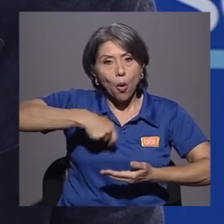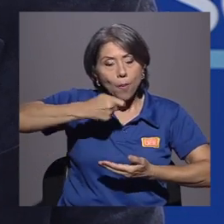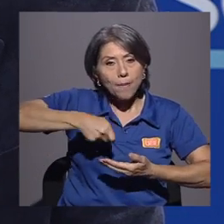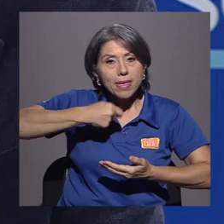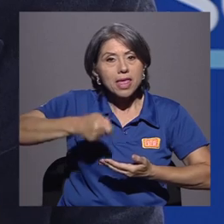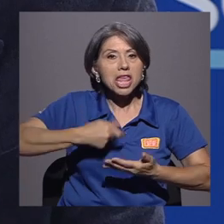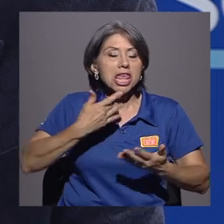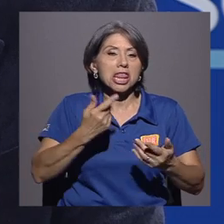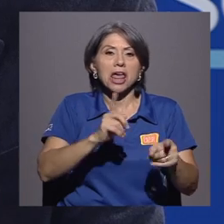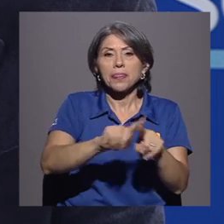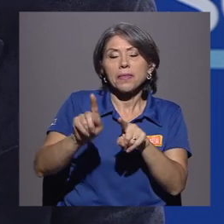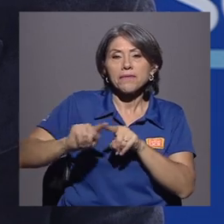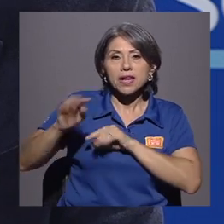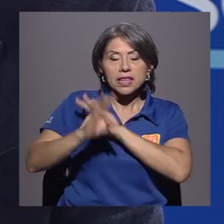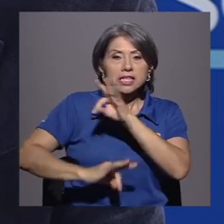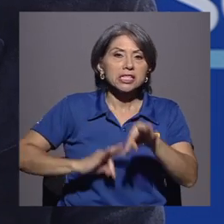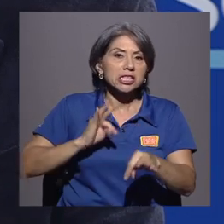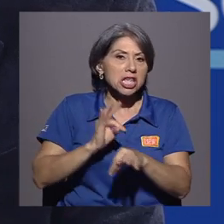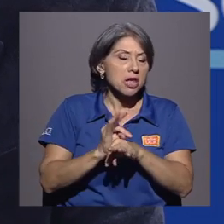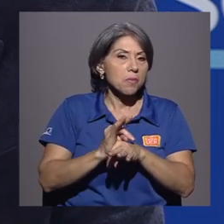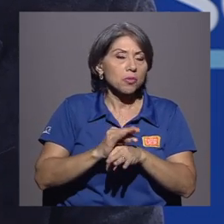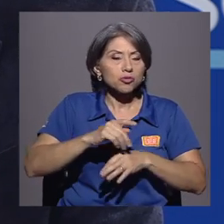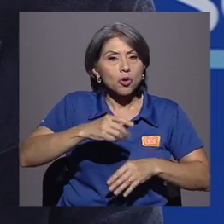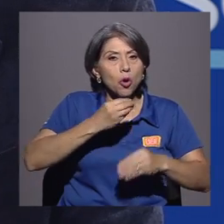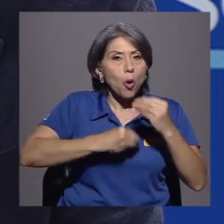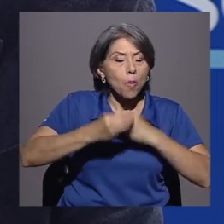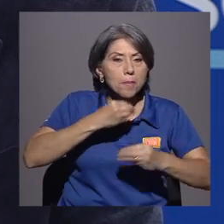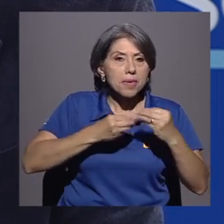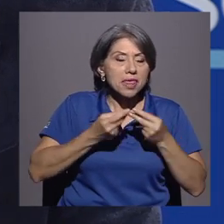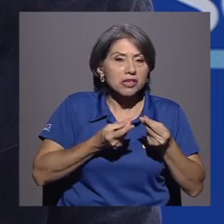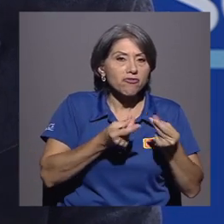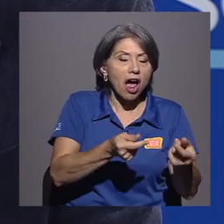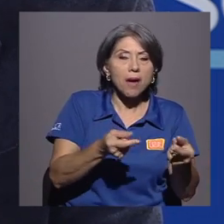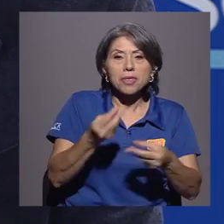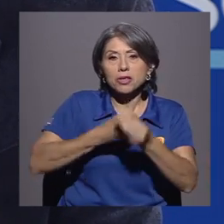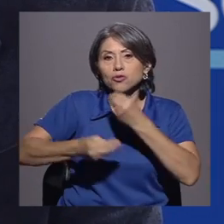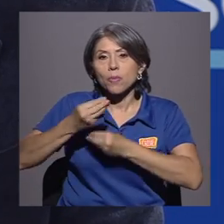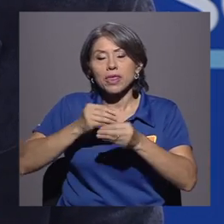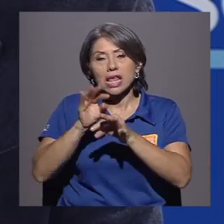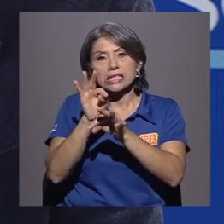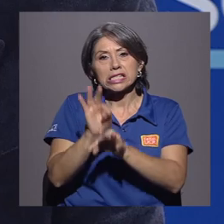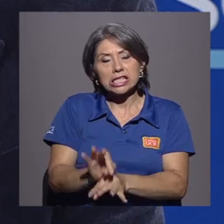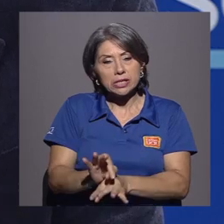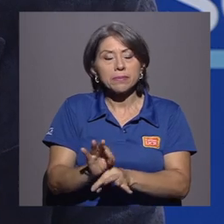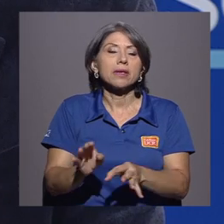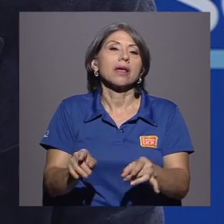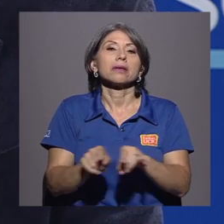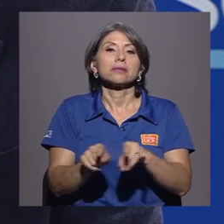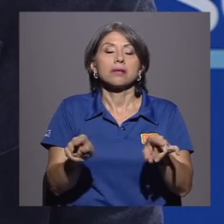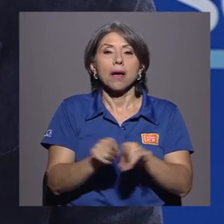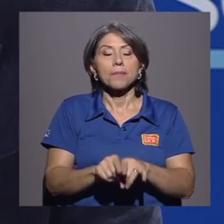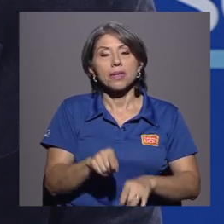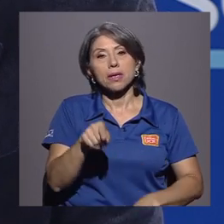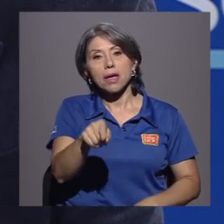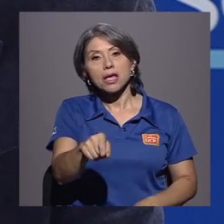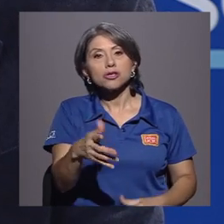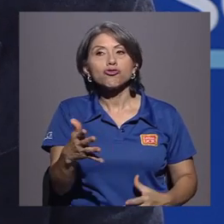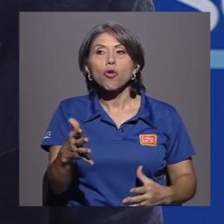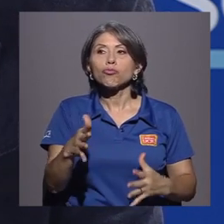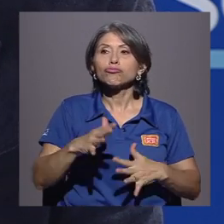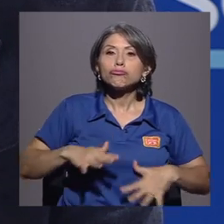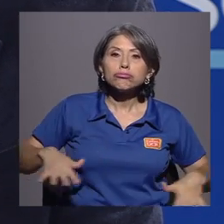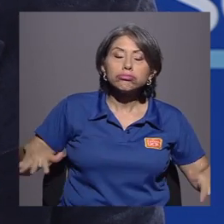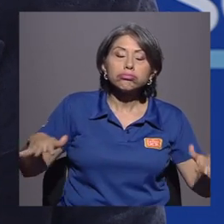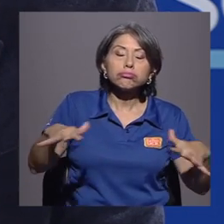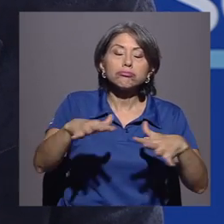de varios tipos de comidas rápidas y más típicas, entonces también eso genera un